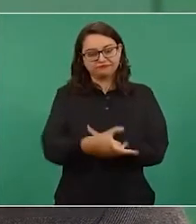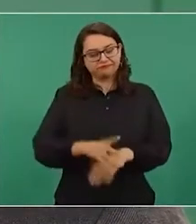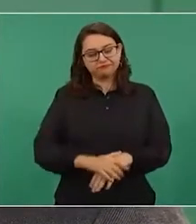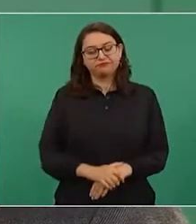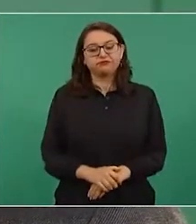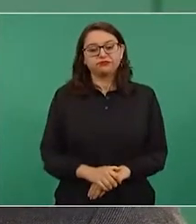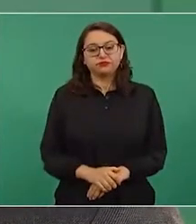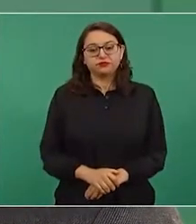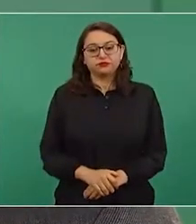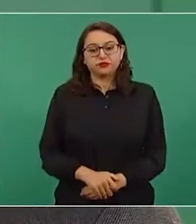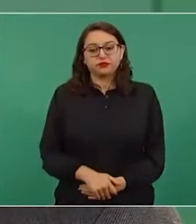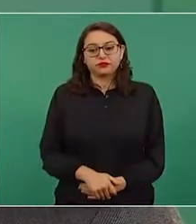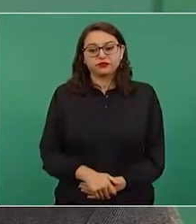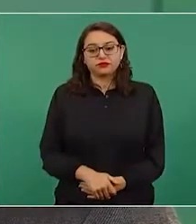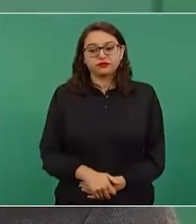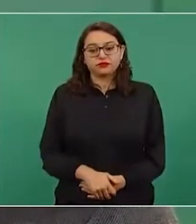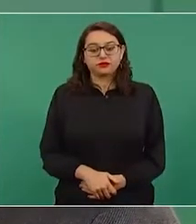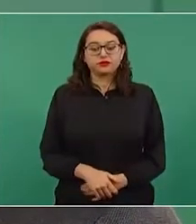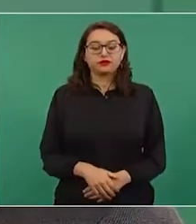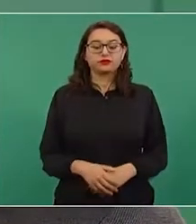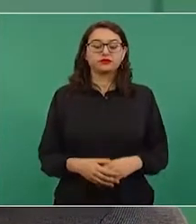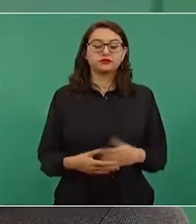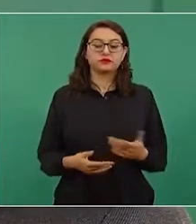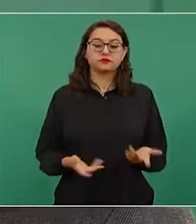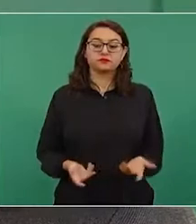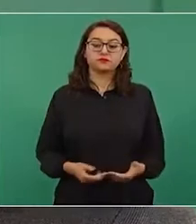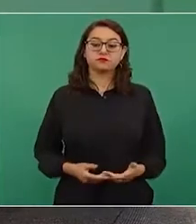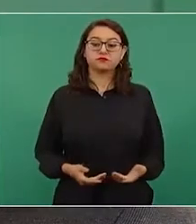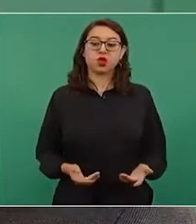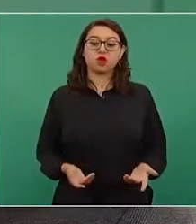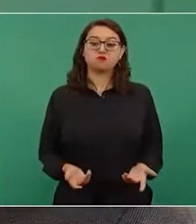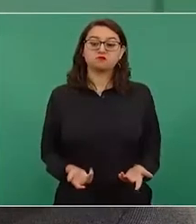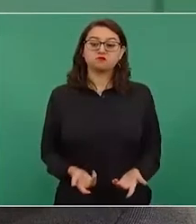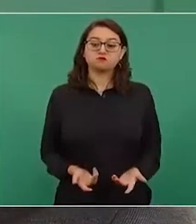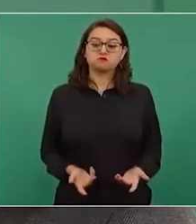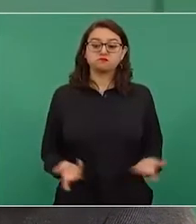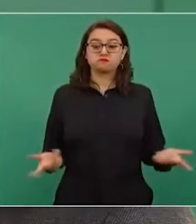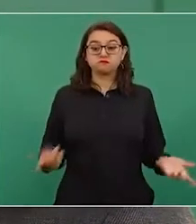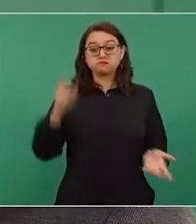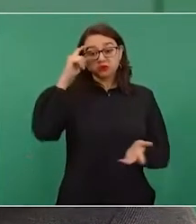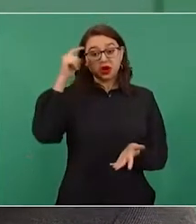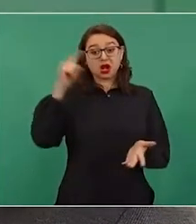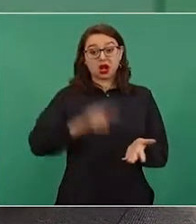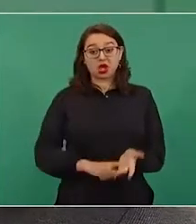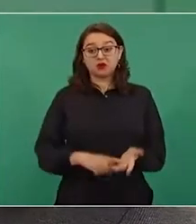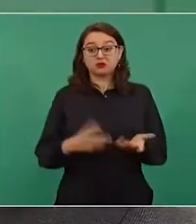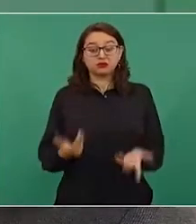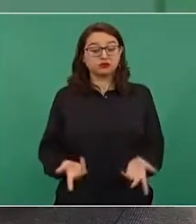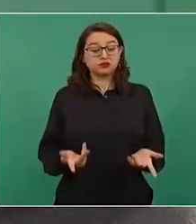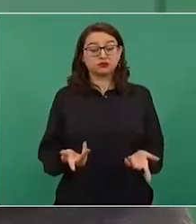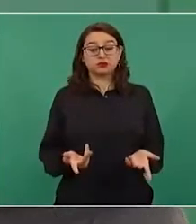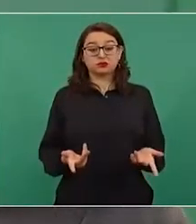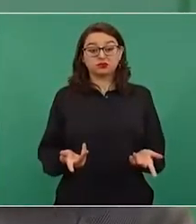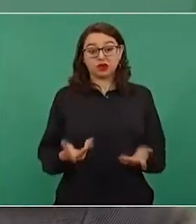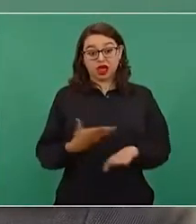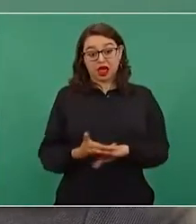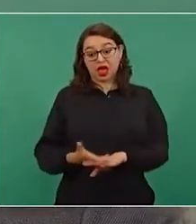Creo que se debe de castigar a todos los responsables